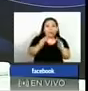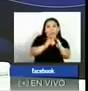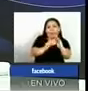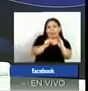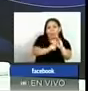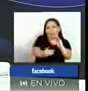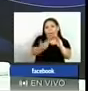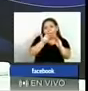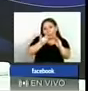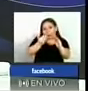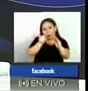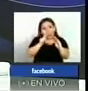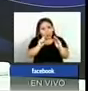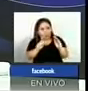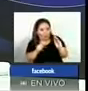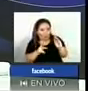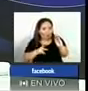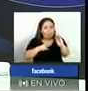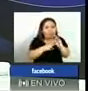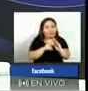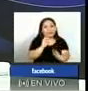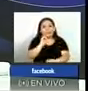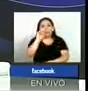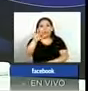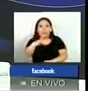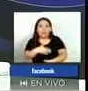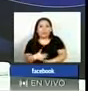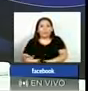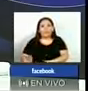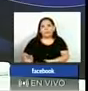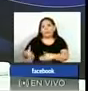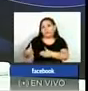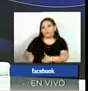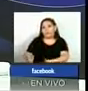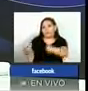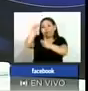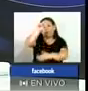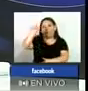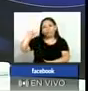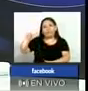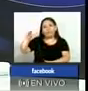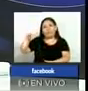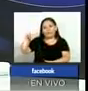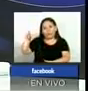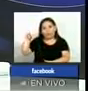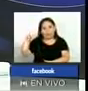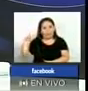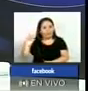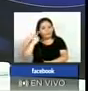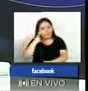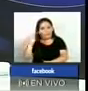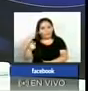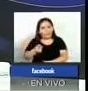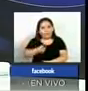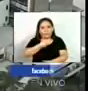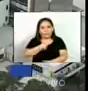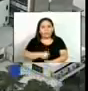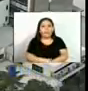esto sin suspenderse. Así lo informó el presidente de la Administración Nacional de Acueductos y Alcantarillados. Conozcamos.